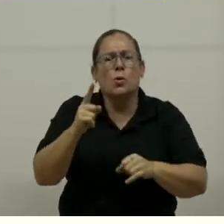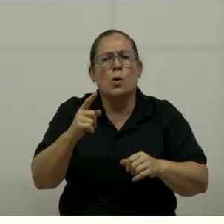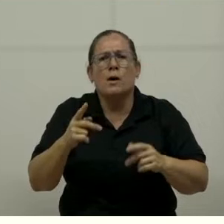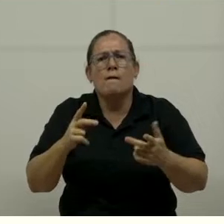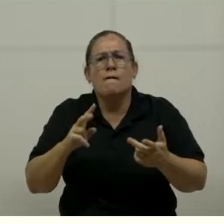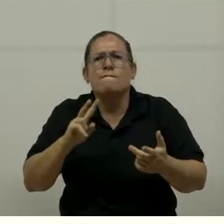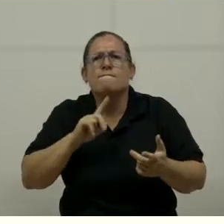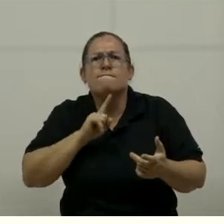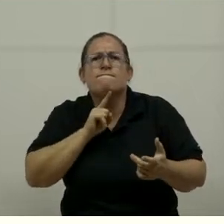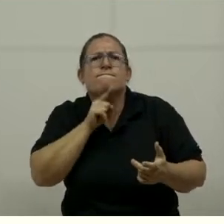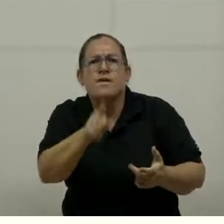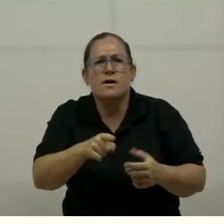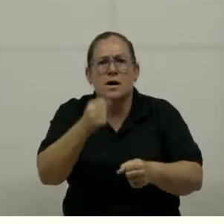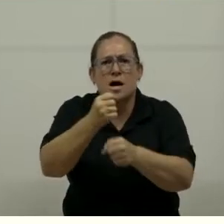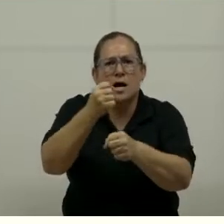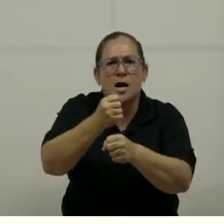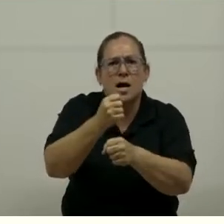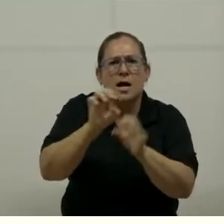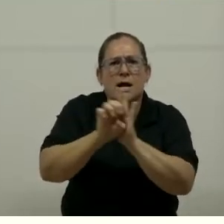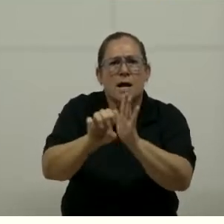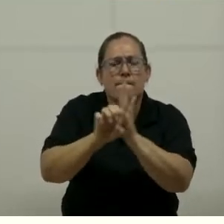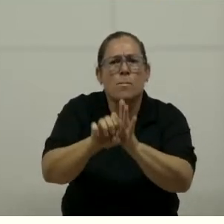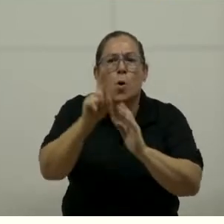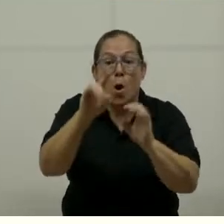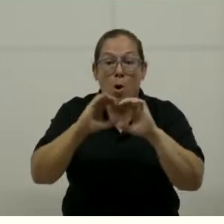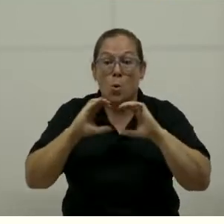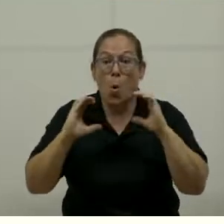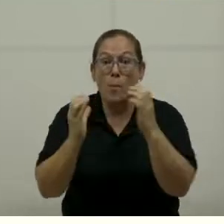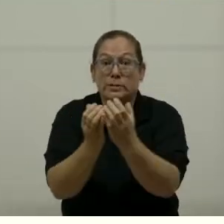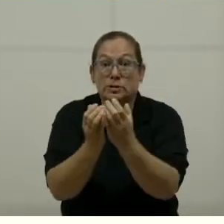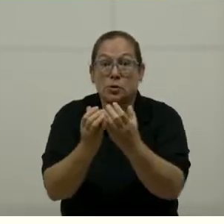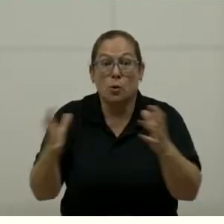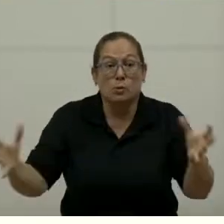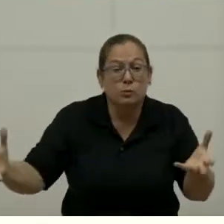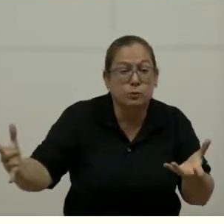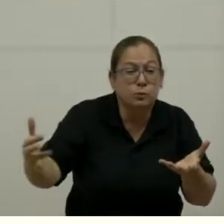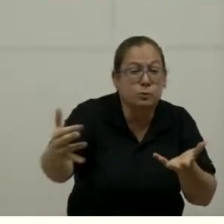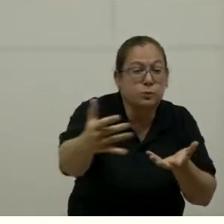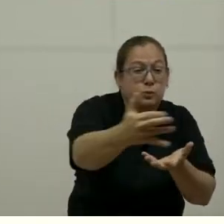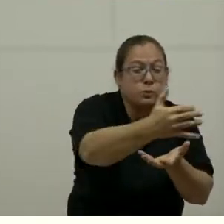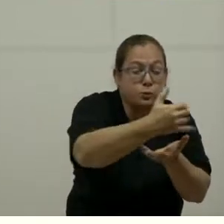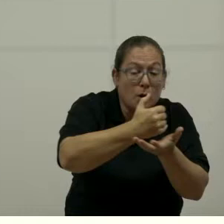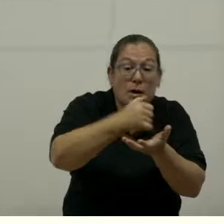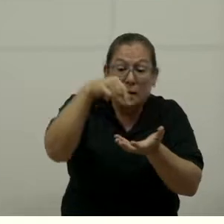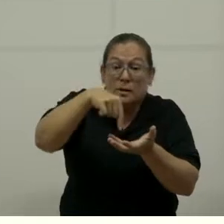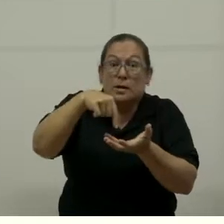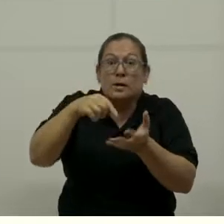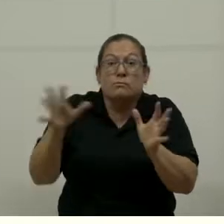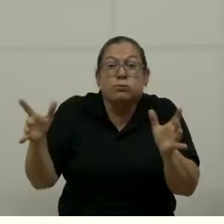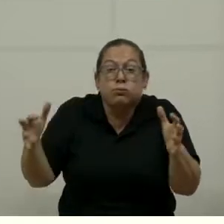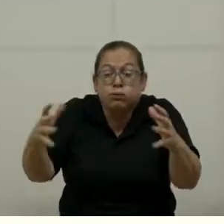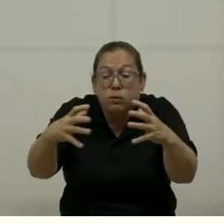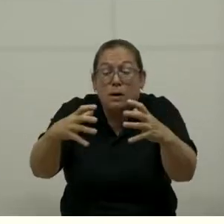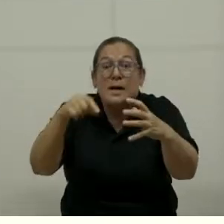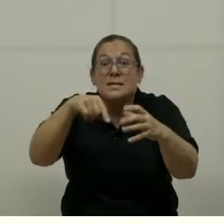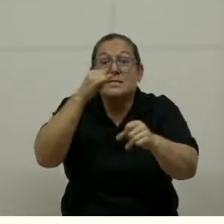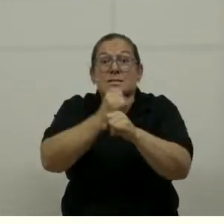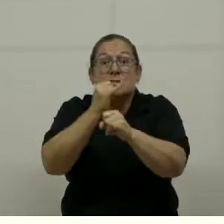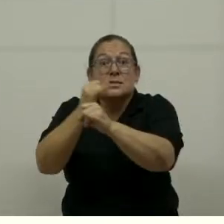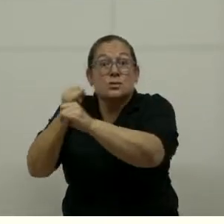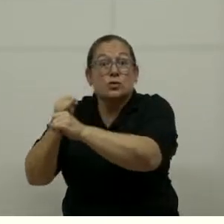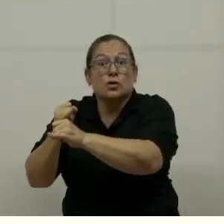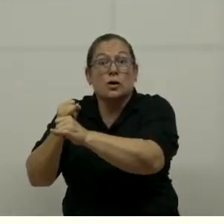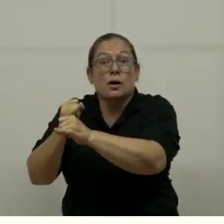comisión de aeropuertos. Una comisión que existe, que reúne una enorme cantidad de instituciones que tiene en relación con el